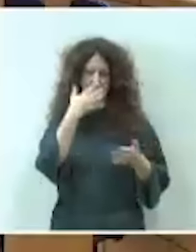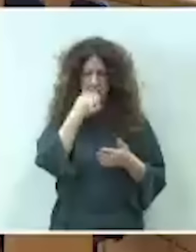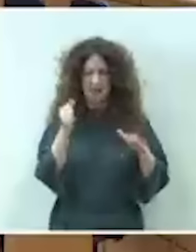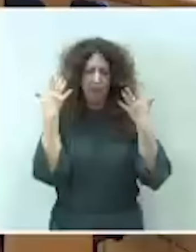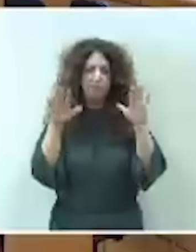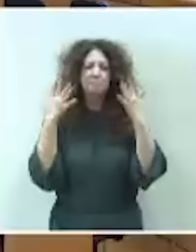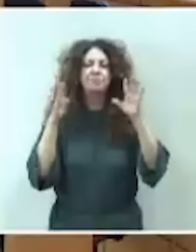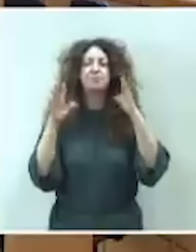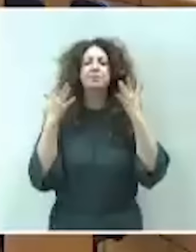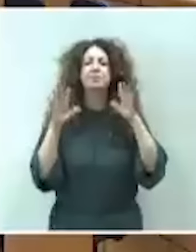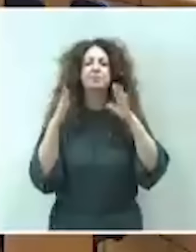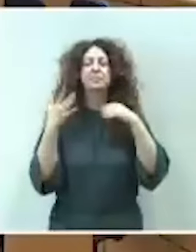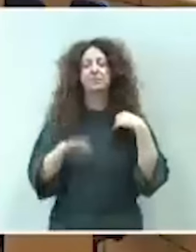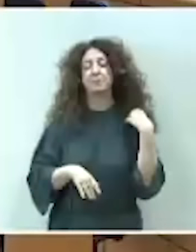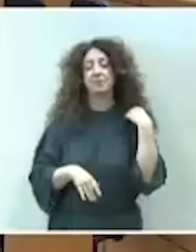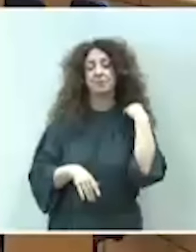ministro,